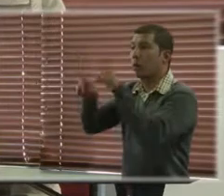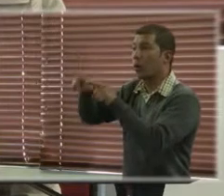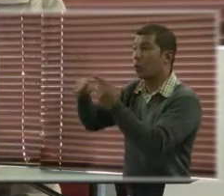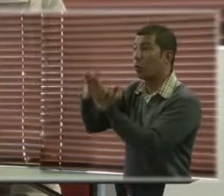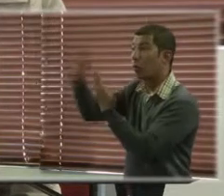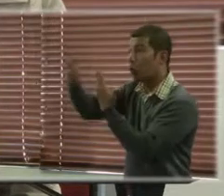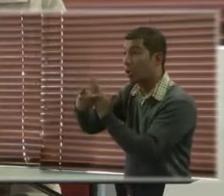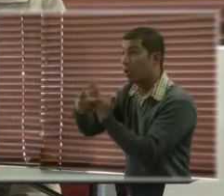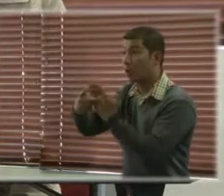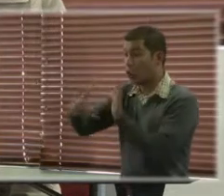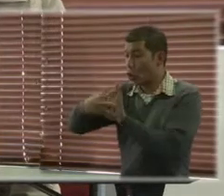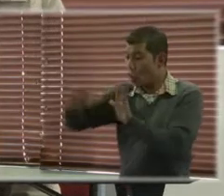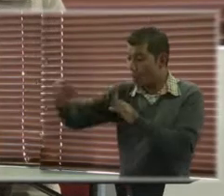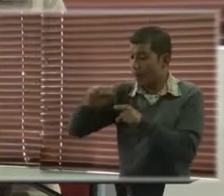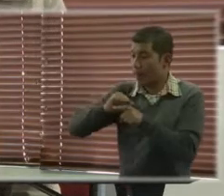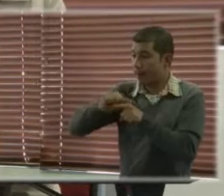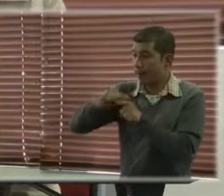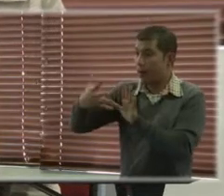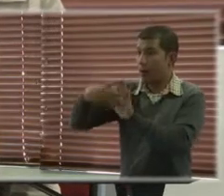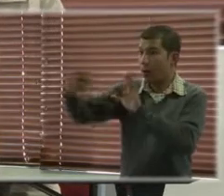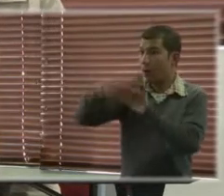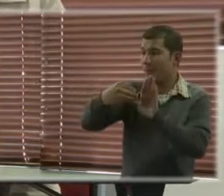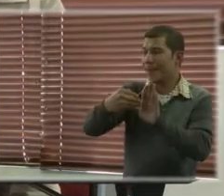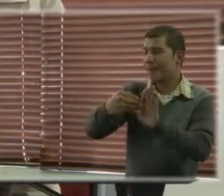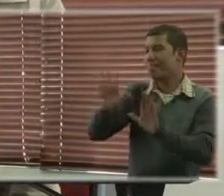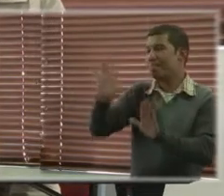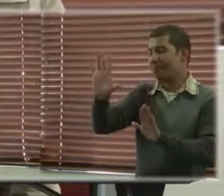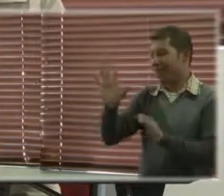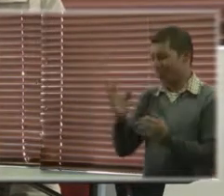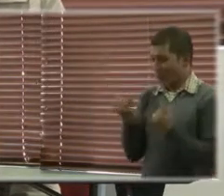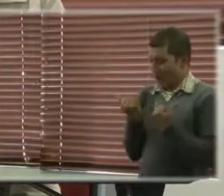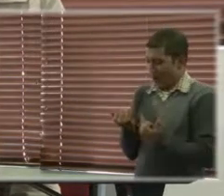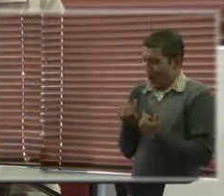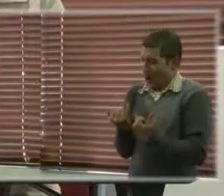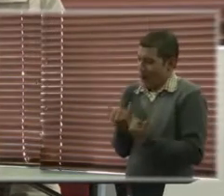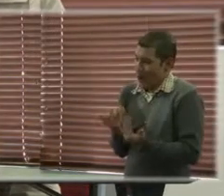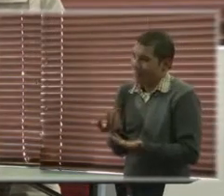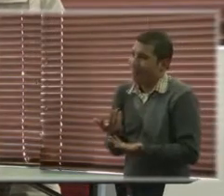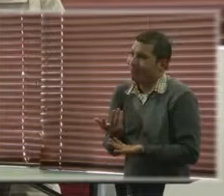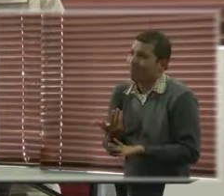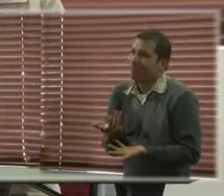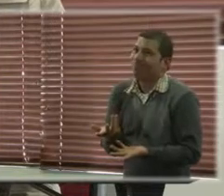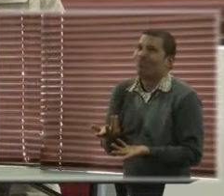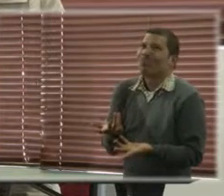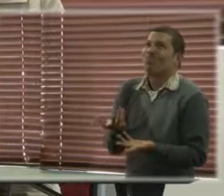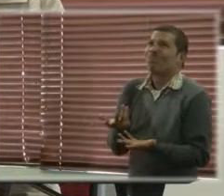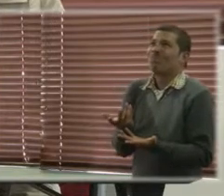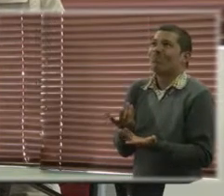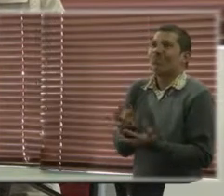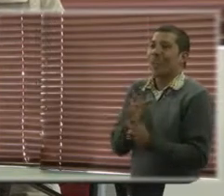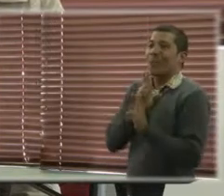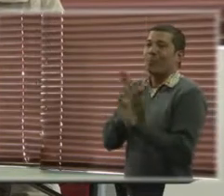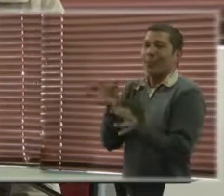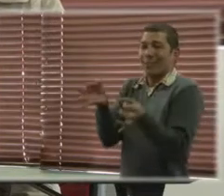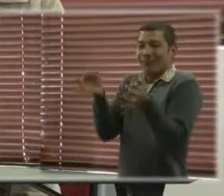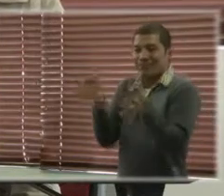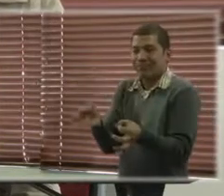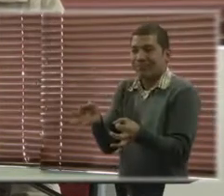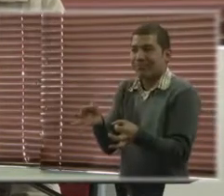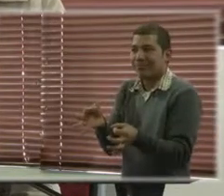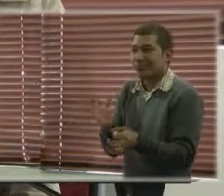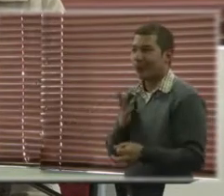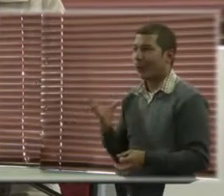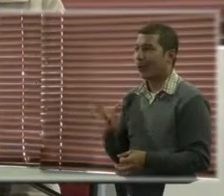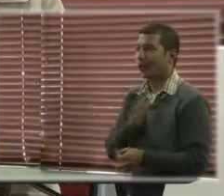apoyo, o sea que no puedo decir ahora de una manera concreta cómo nosotros le podemos